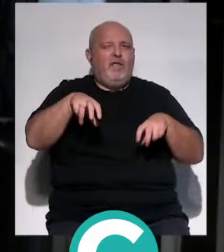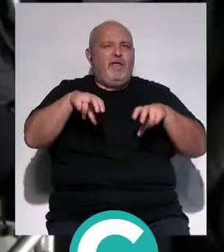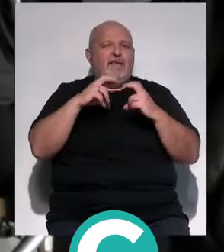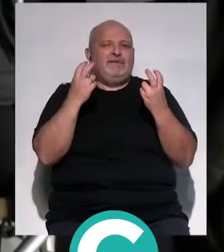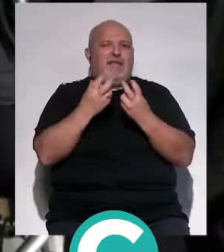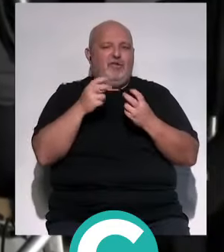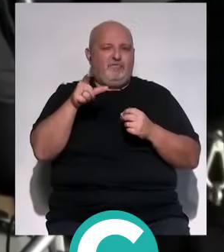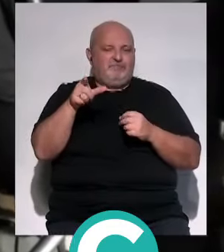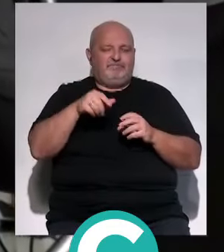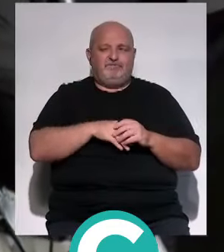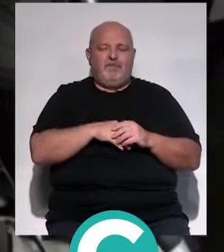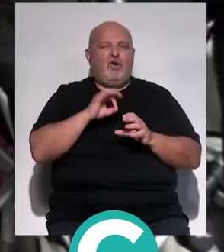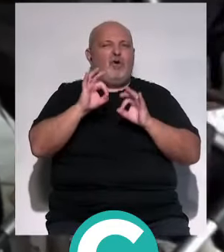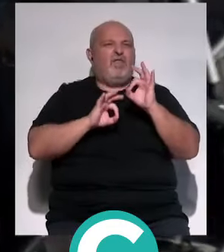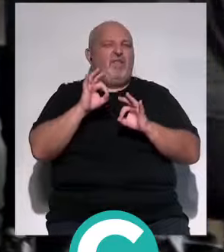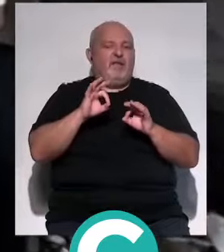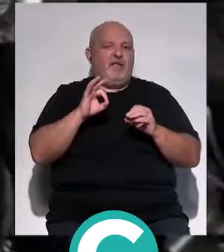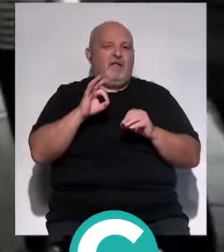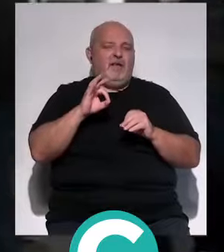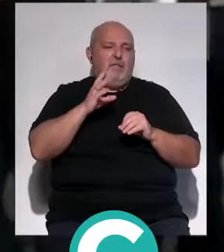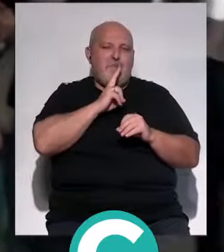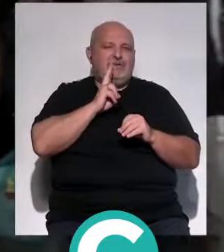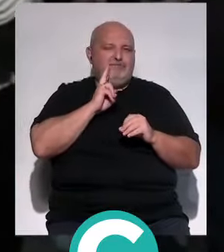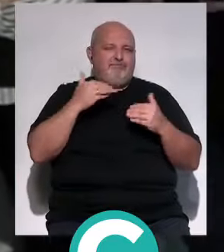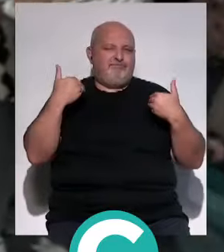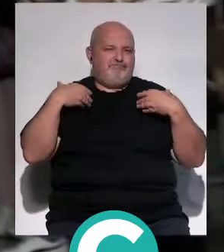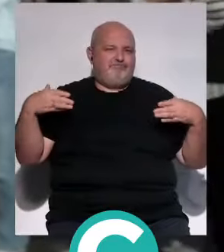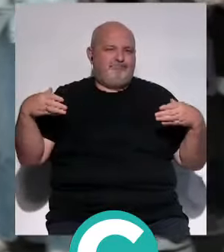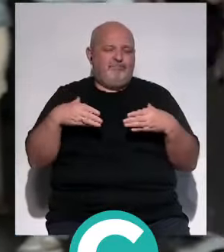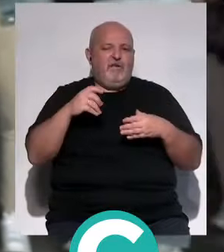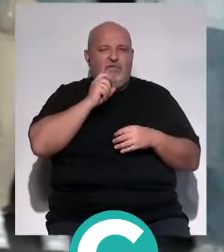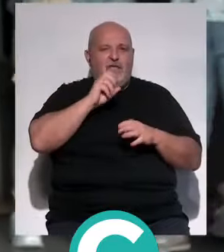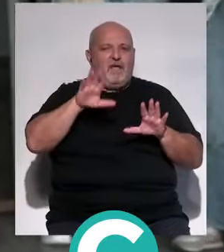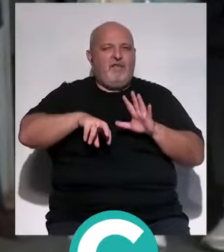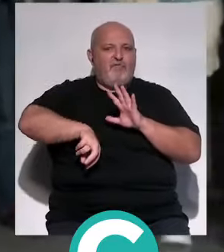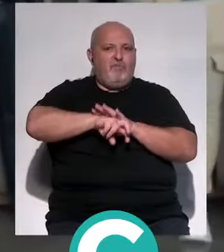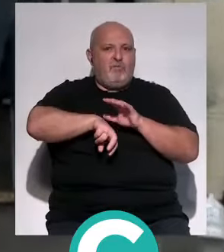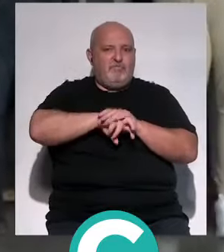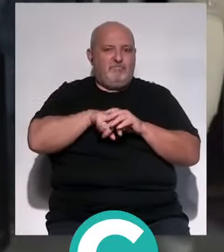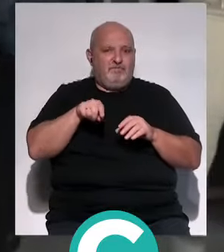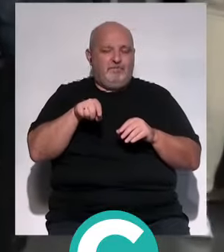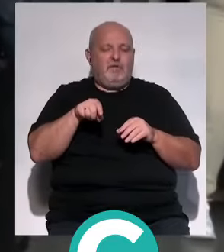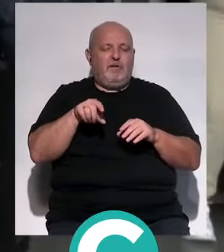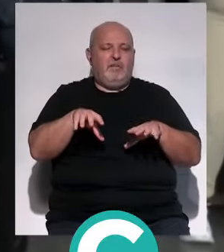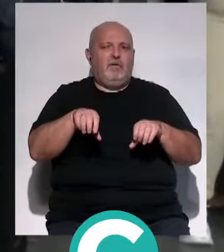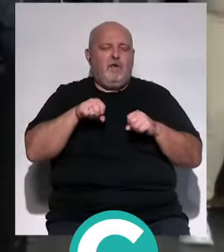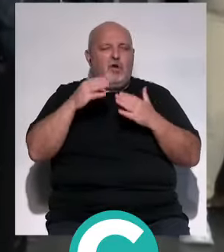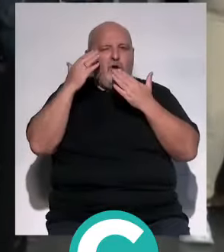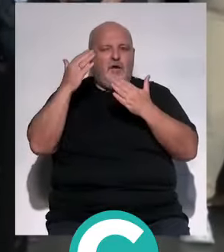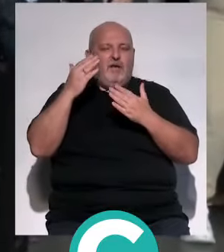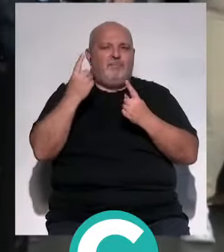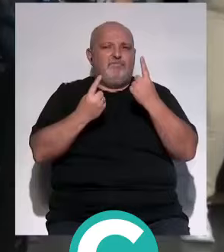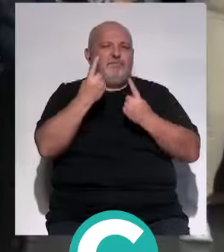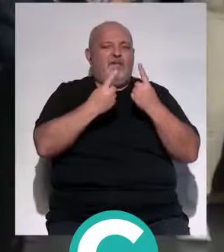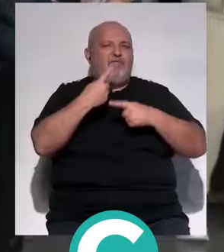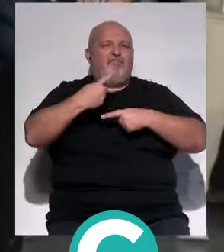Nuevo Mirandilla. Organizado por la Asociación Matrioska y la Fundación del Cádiz Club de Fútbol ha acogido homenaje a las